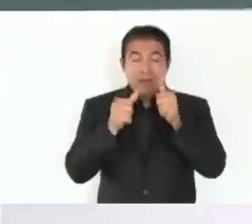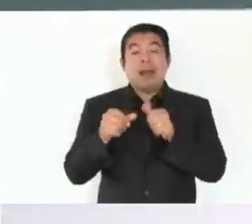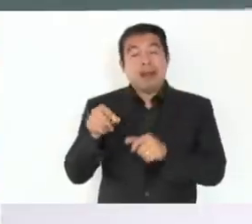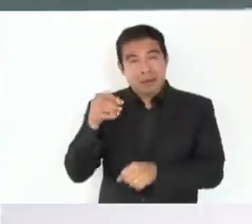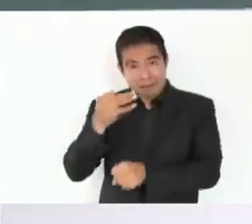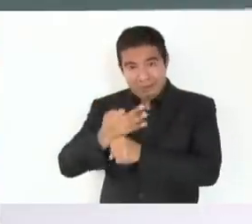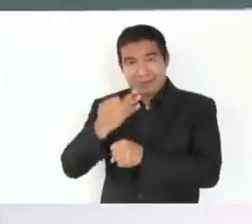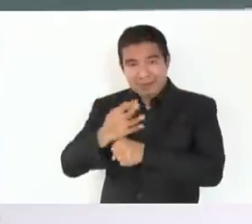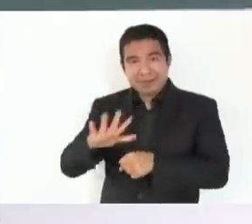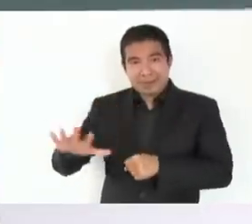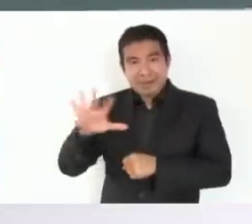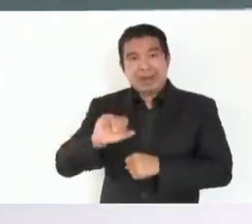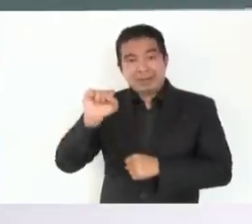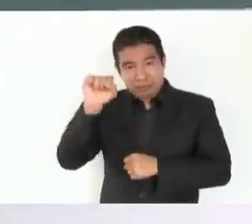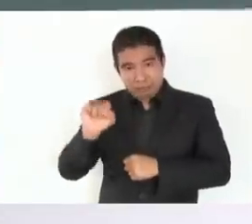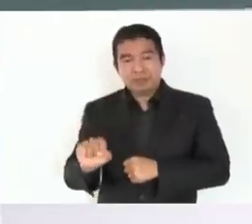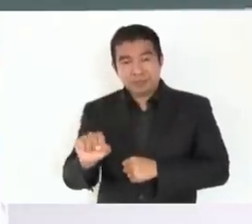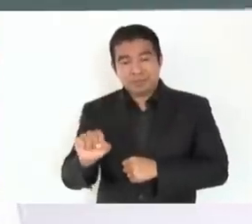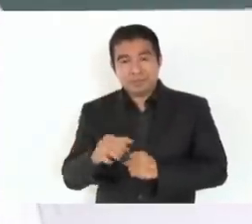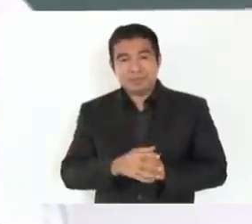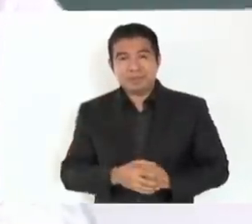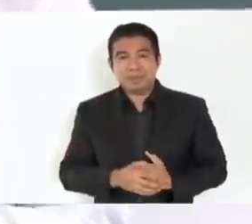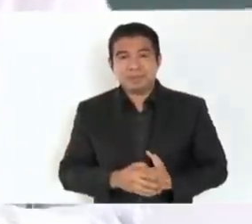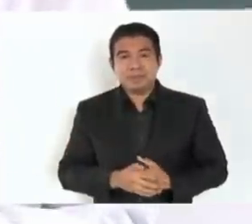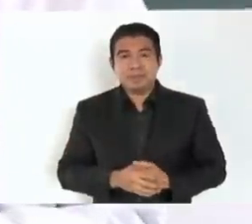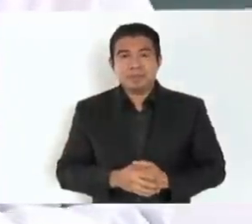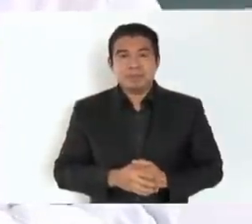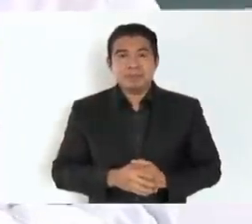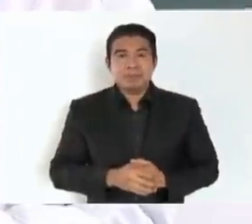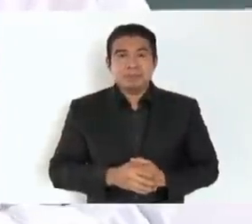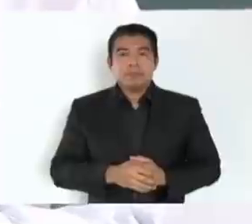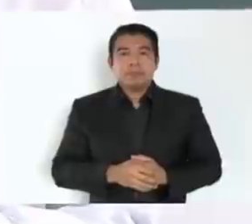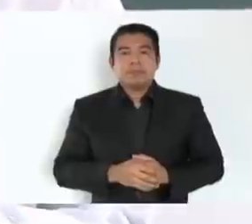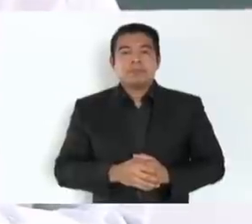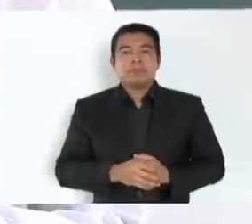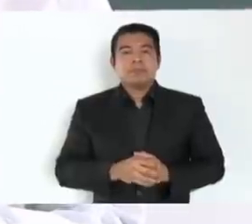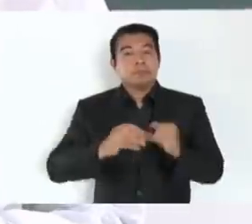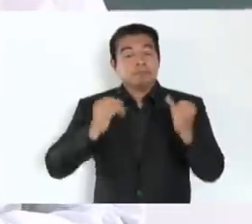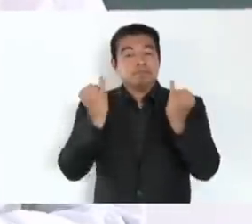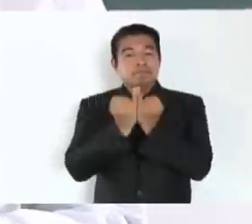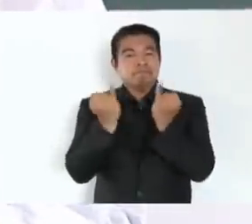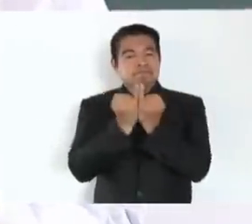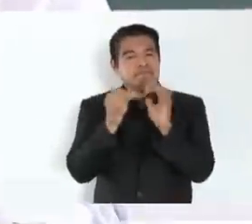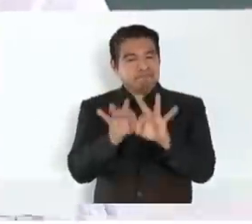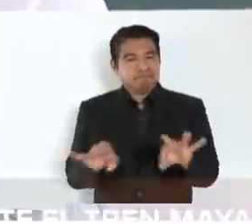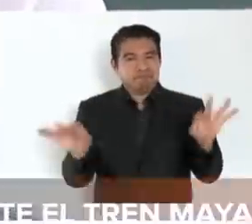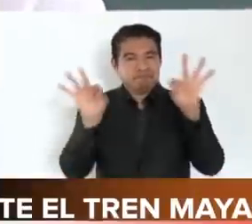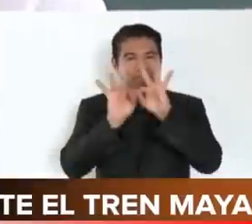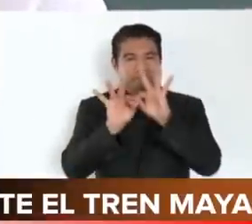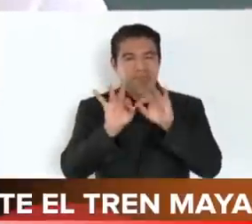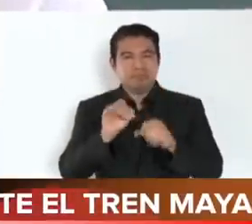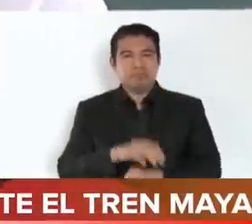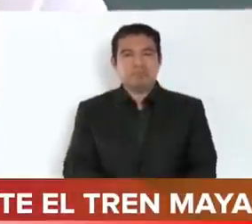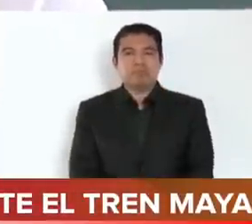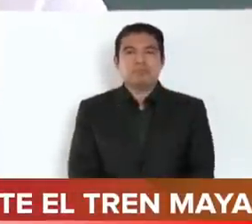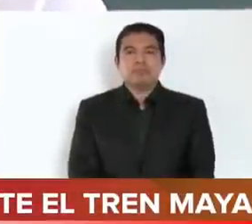Es, además, muy importante el que